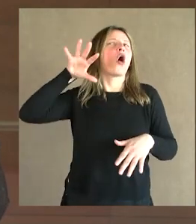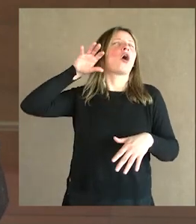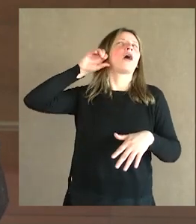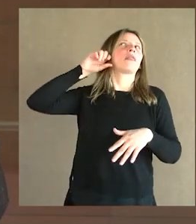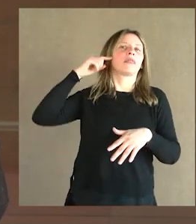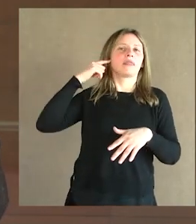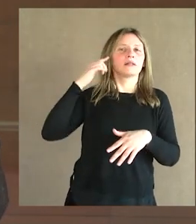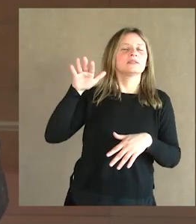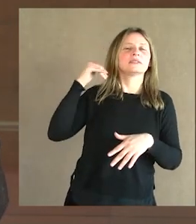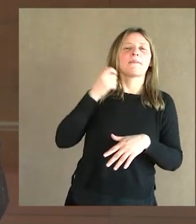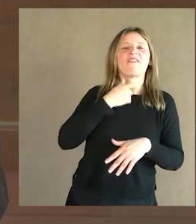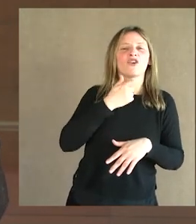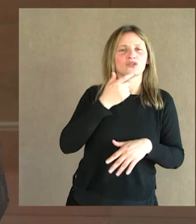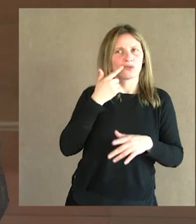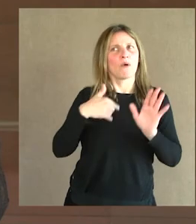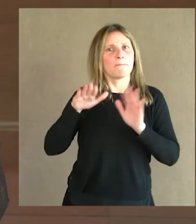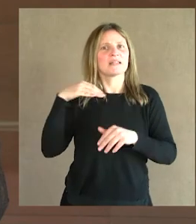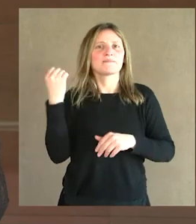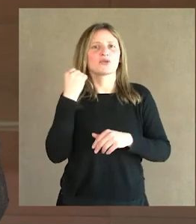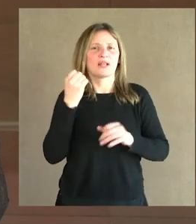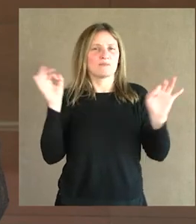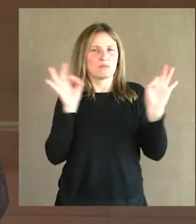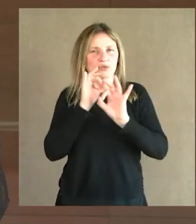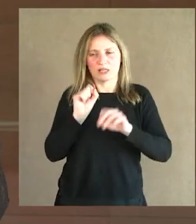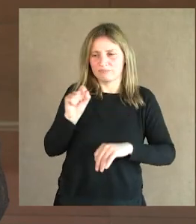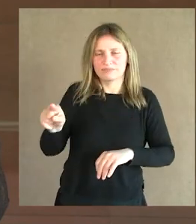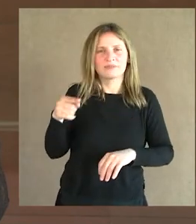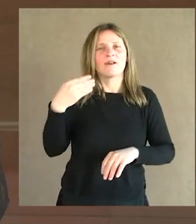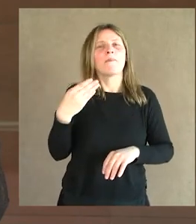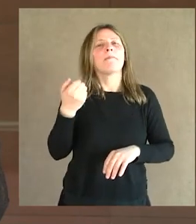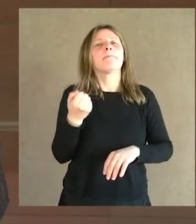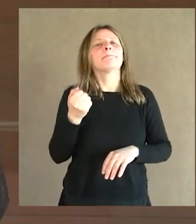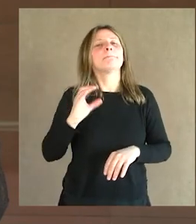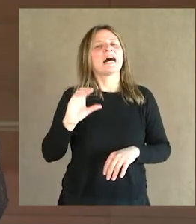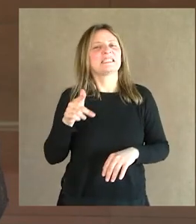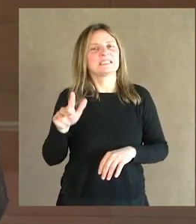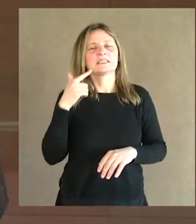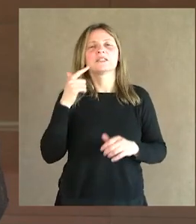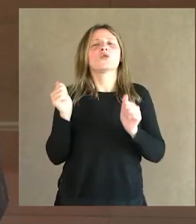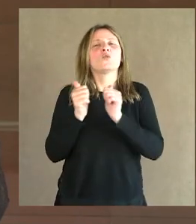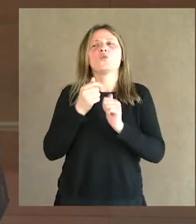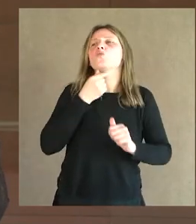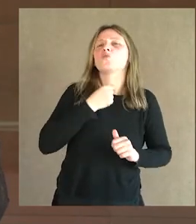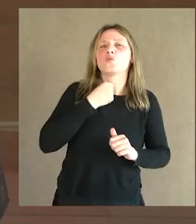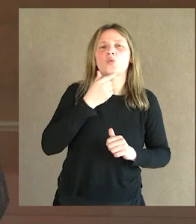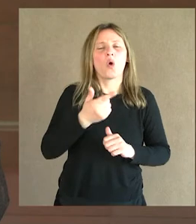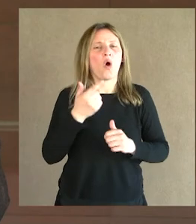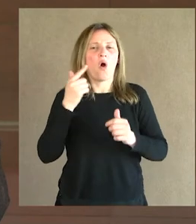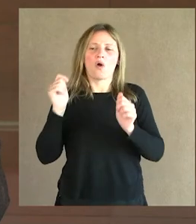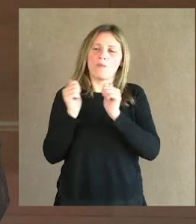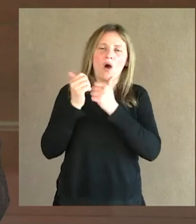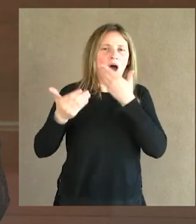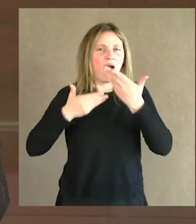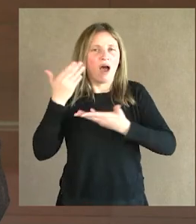de las cantatas más importantes de Bach por el tratamiento de la cantata en sí, por los dúos que tiene de soprano y barítono,